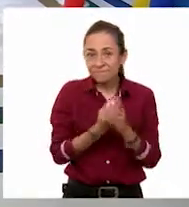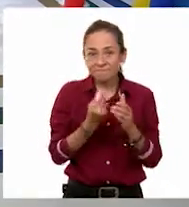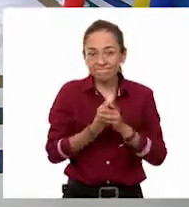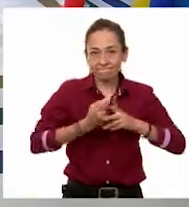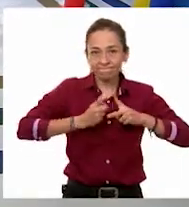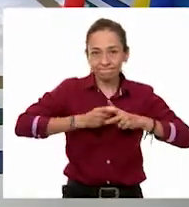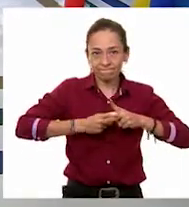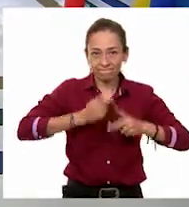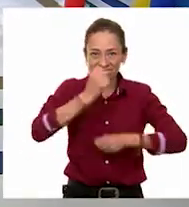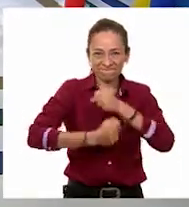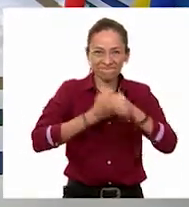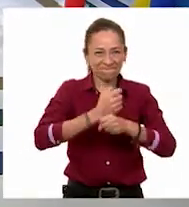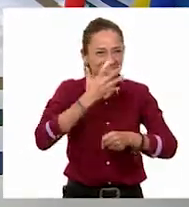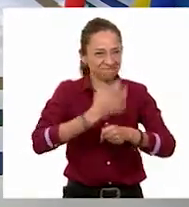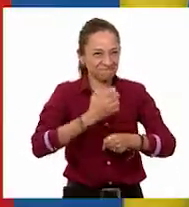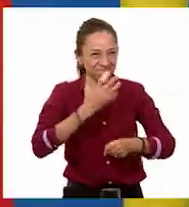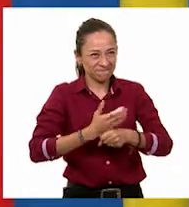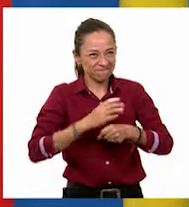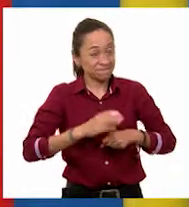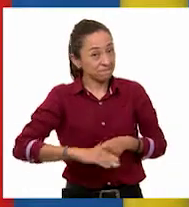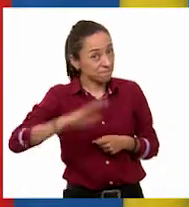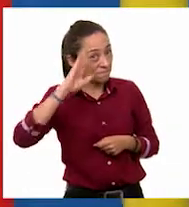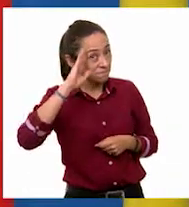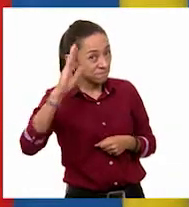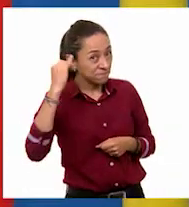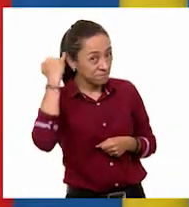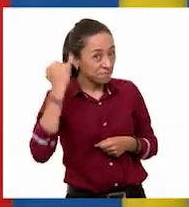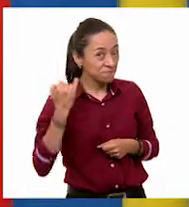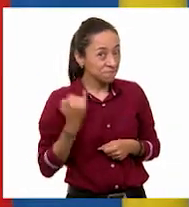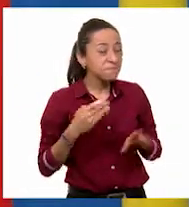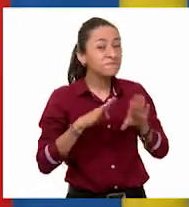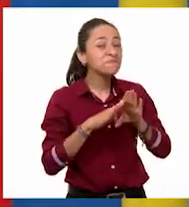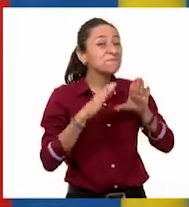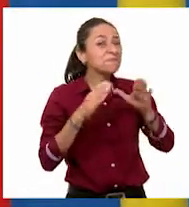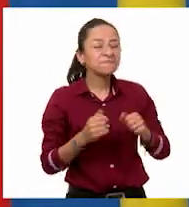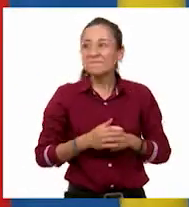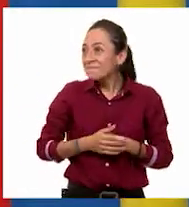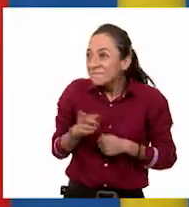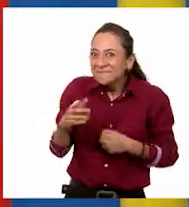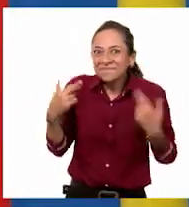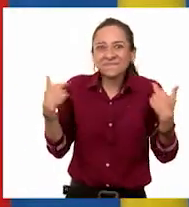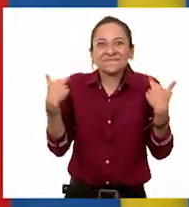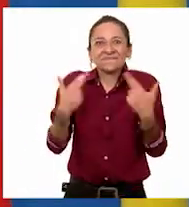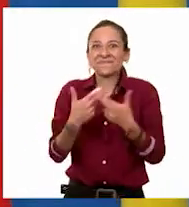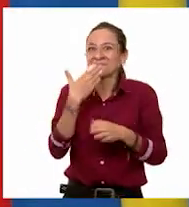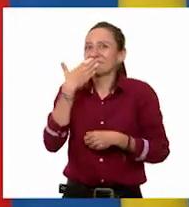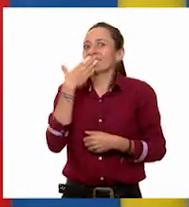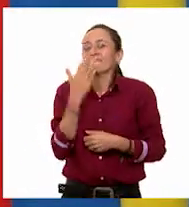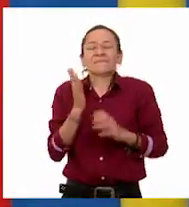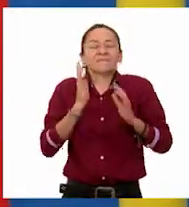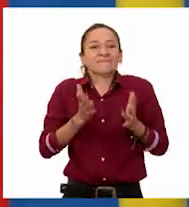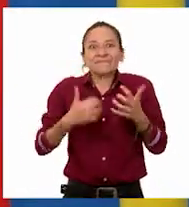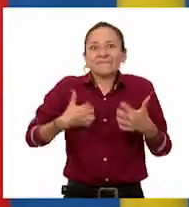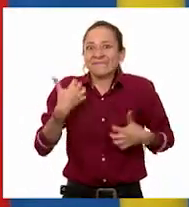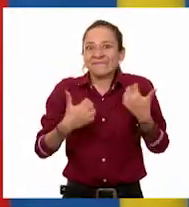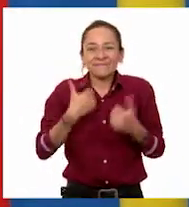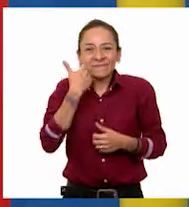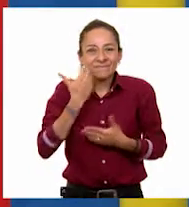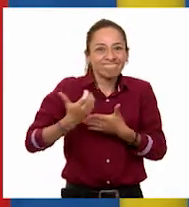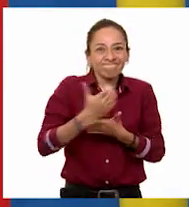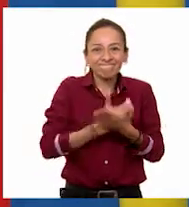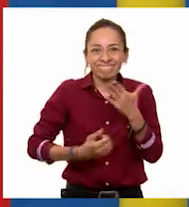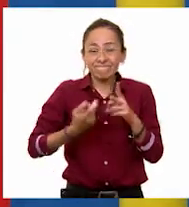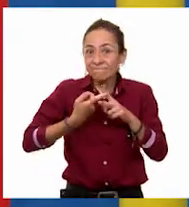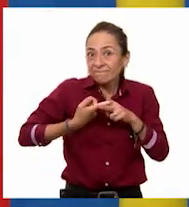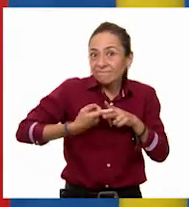Grado. ¡Hola, Jenny! ¿Cómo estás? ¡Maestro! ¡Muy bien! Muchas gracias. Impacientes de comenzar una clase más porque